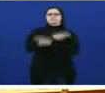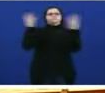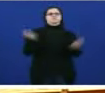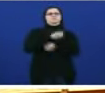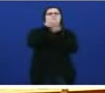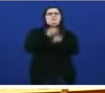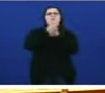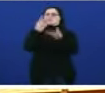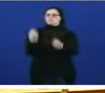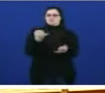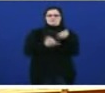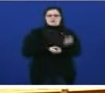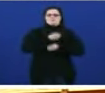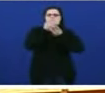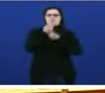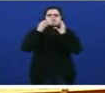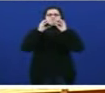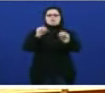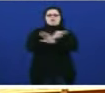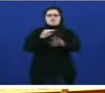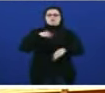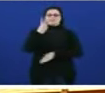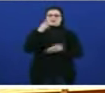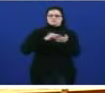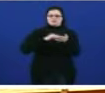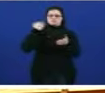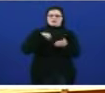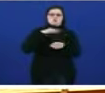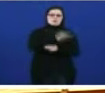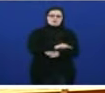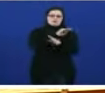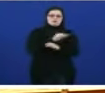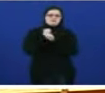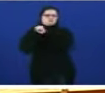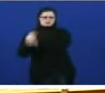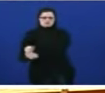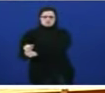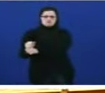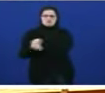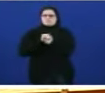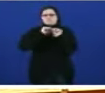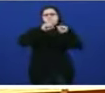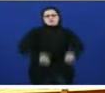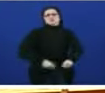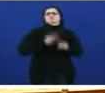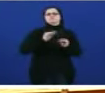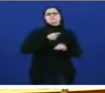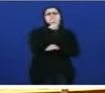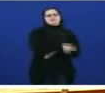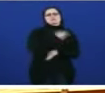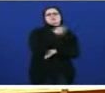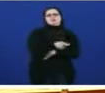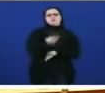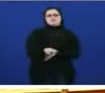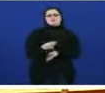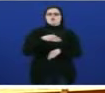certo, xa vai para tres veces que as coidadoras de dependentes reciben tarde, cobran tarde a súa prestación, cando